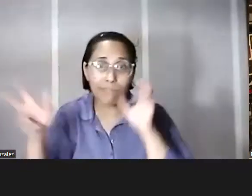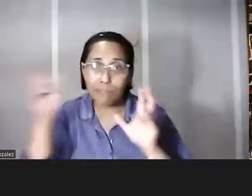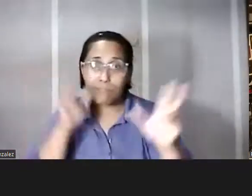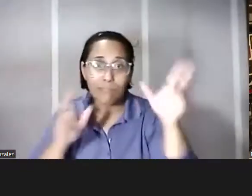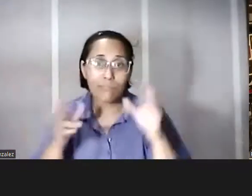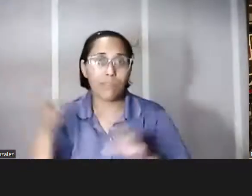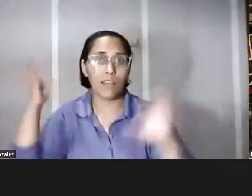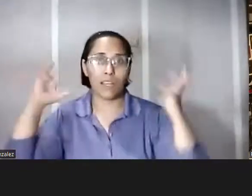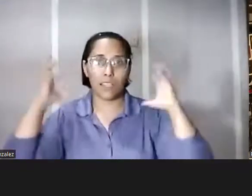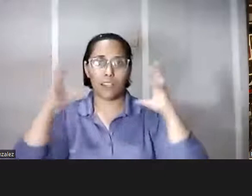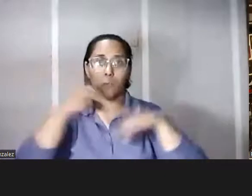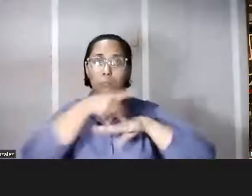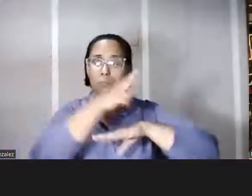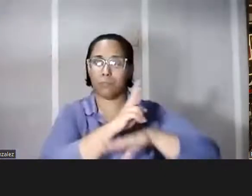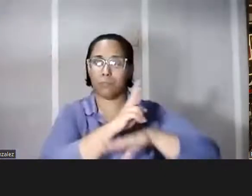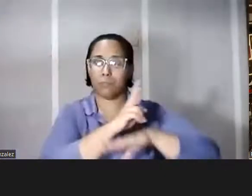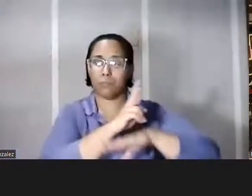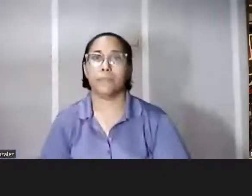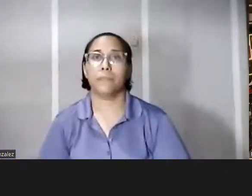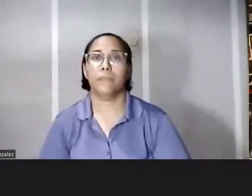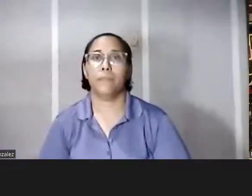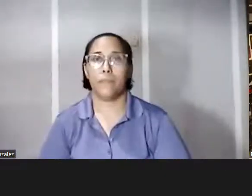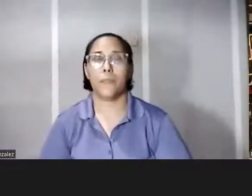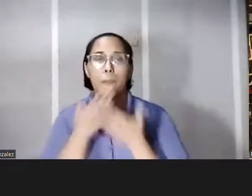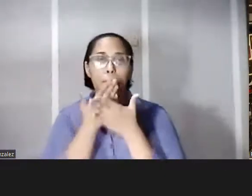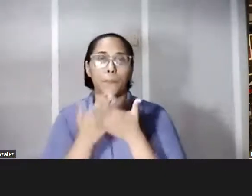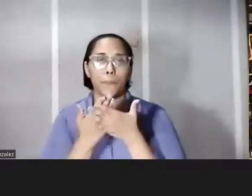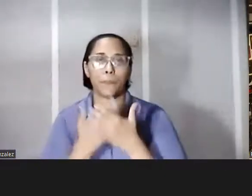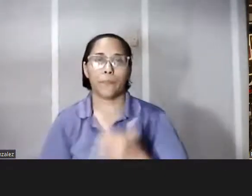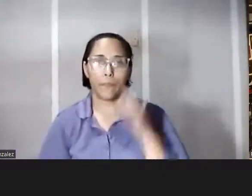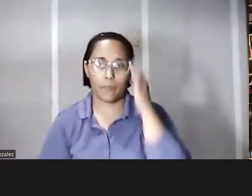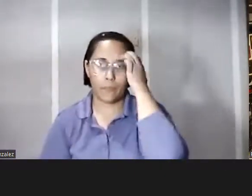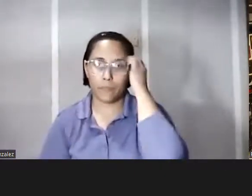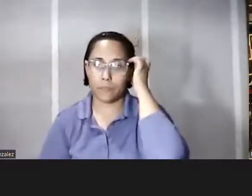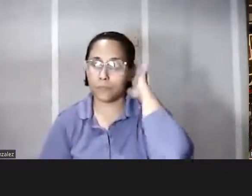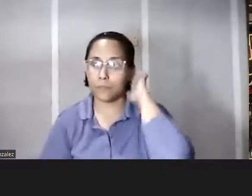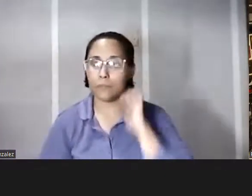la radio en Puerto Rico bien quiero